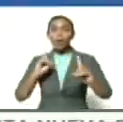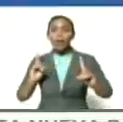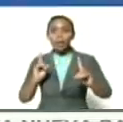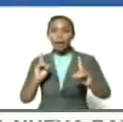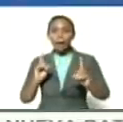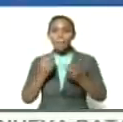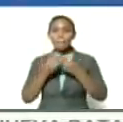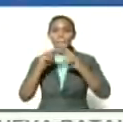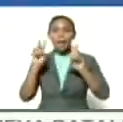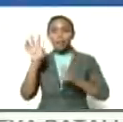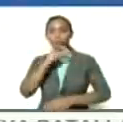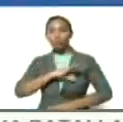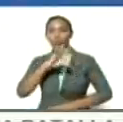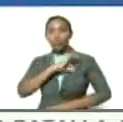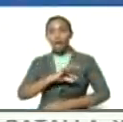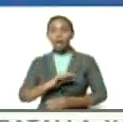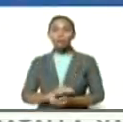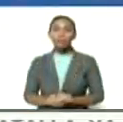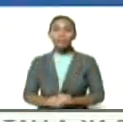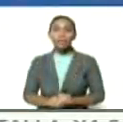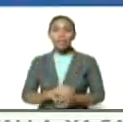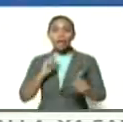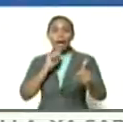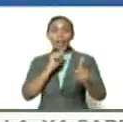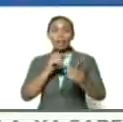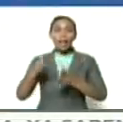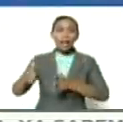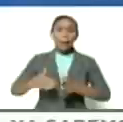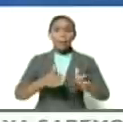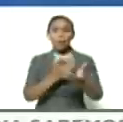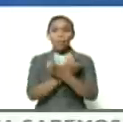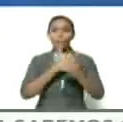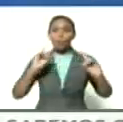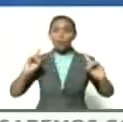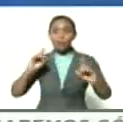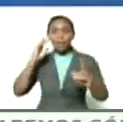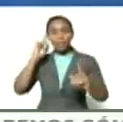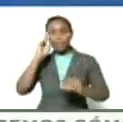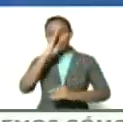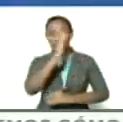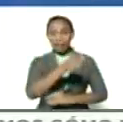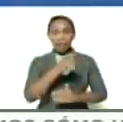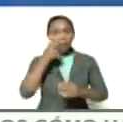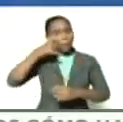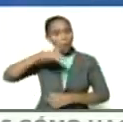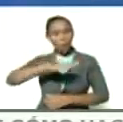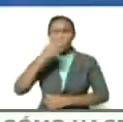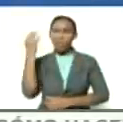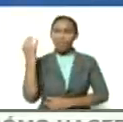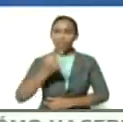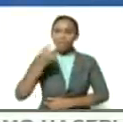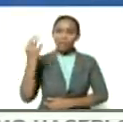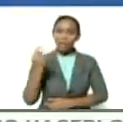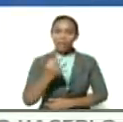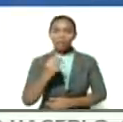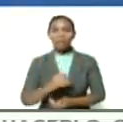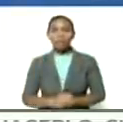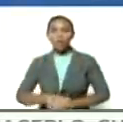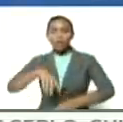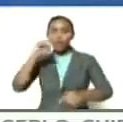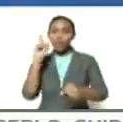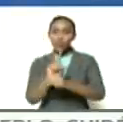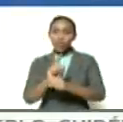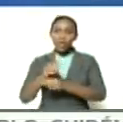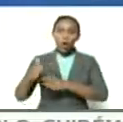pacífica socialista es el camino de la democracia directa del pueblo de verdad verdad es el único